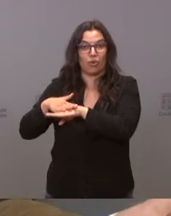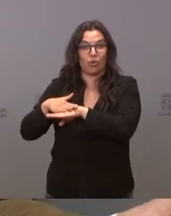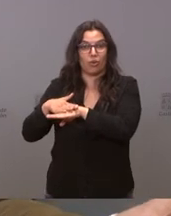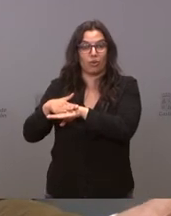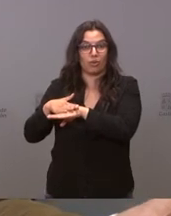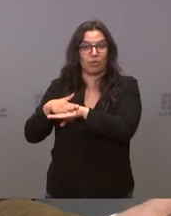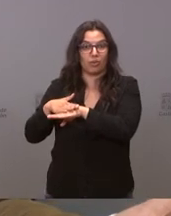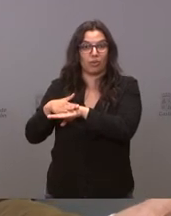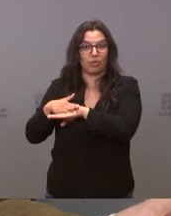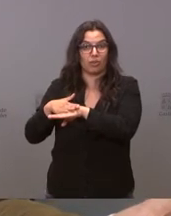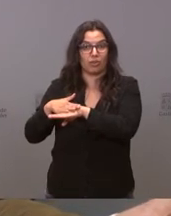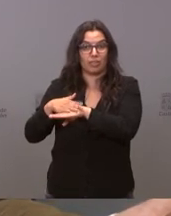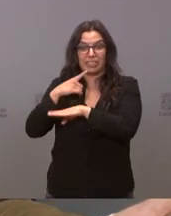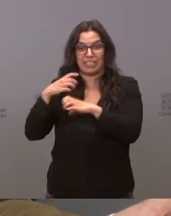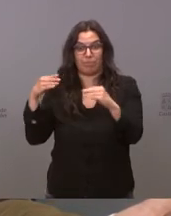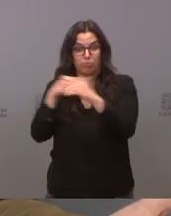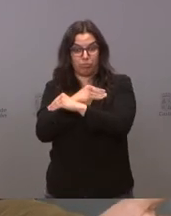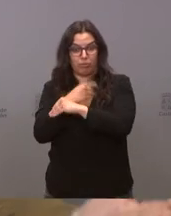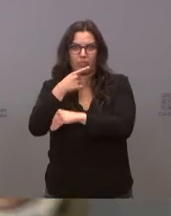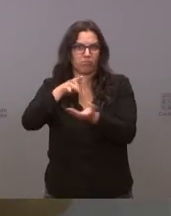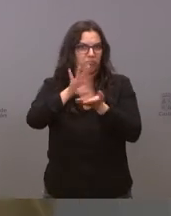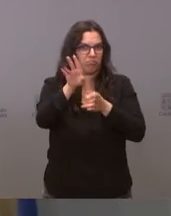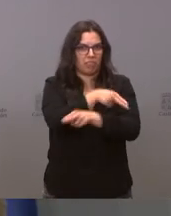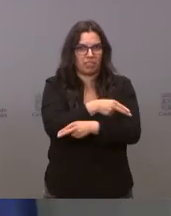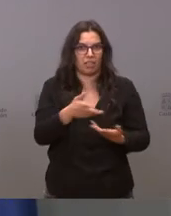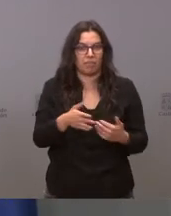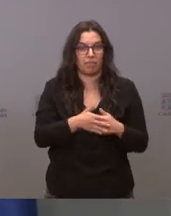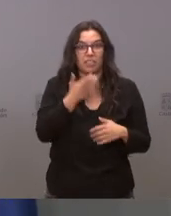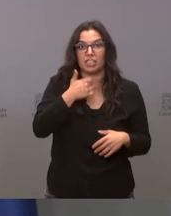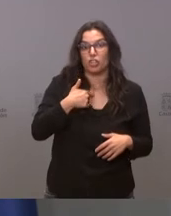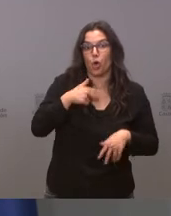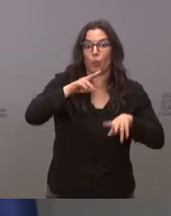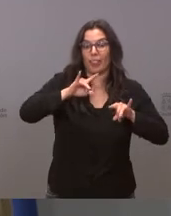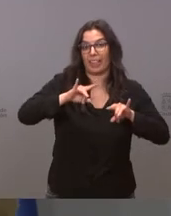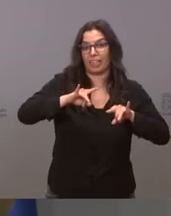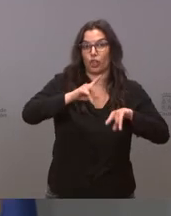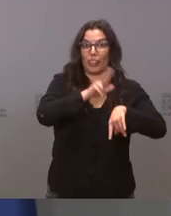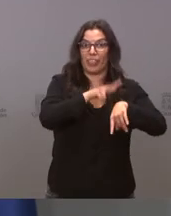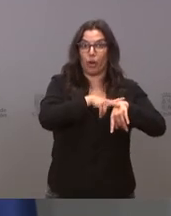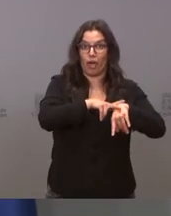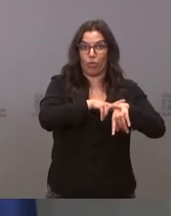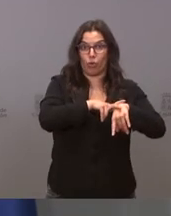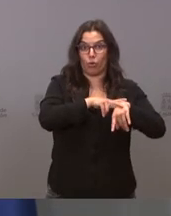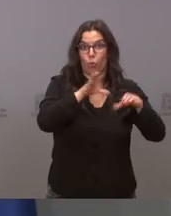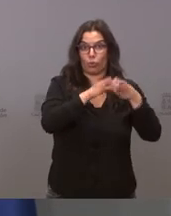le cesaría ¿no? yo si tengo un delegado territorial de la junta diciendo algo contrario